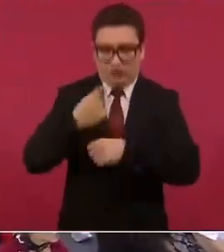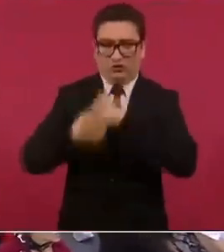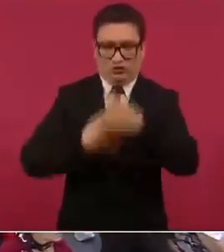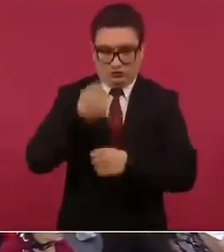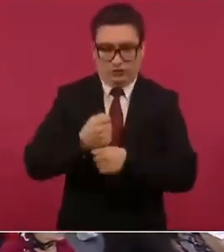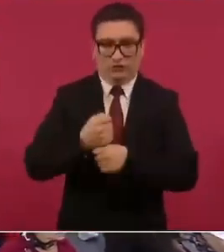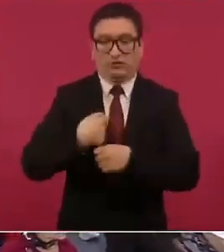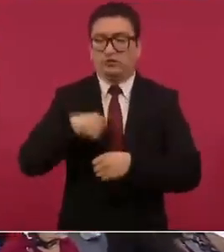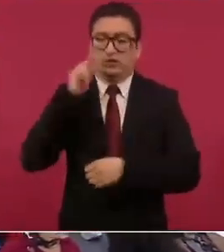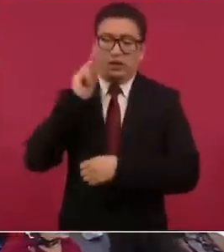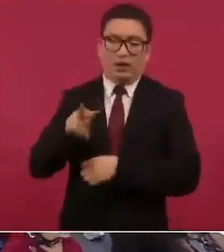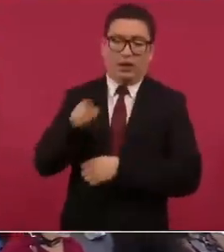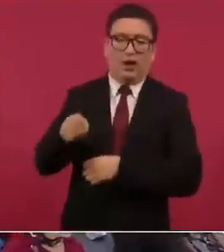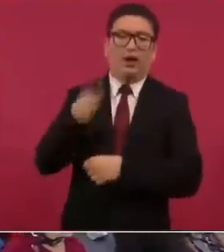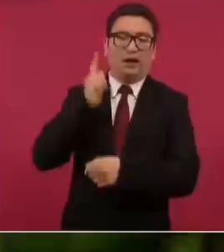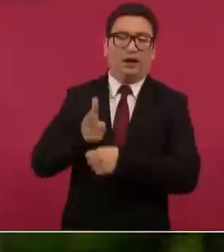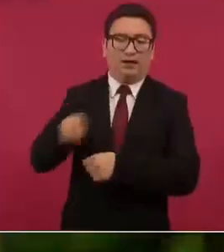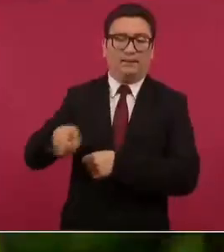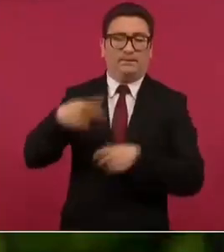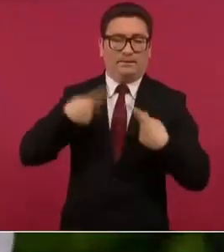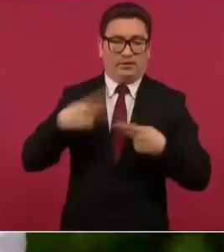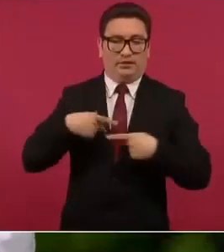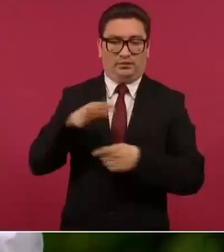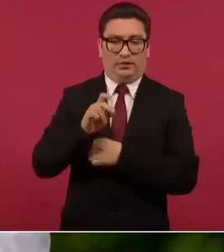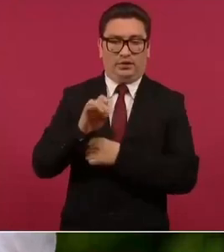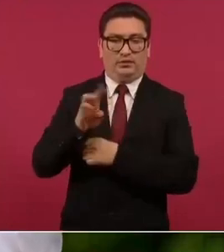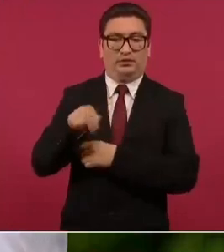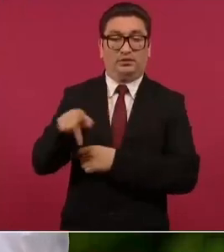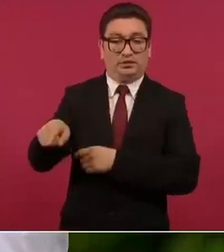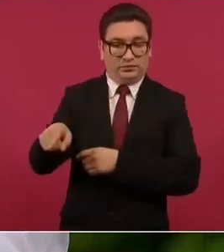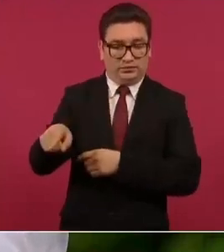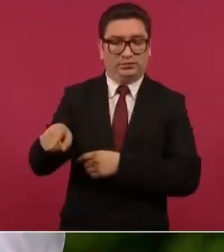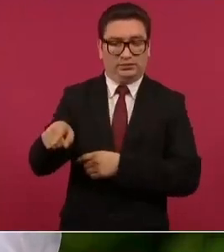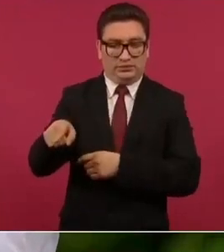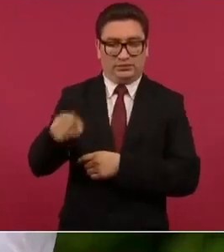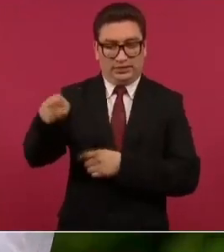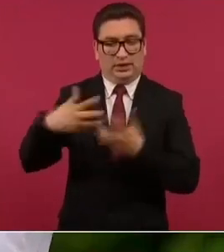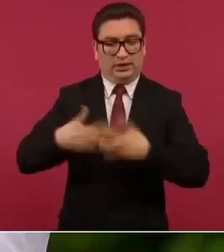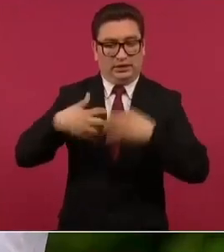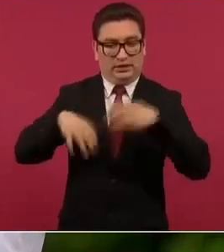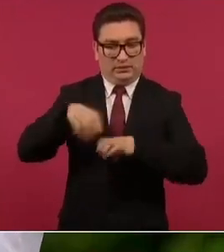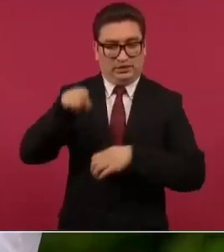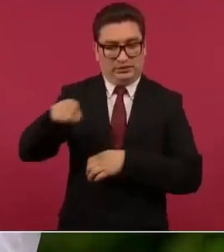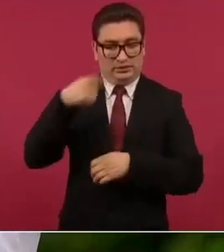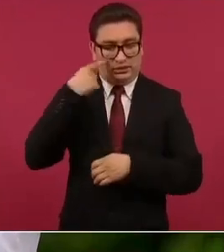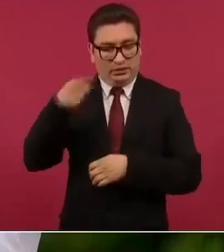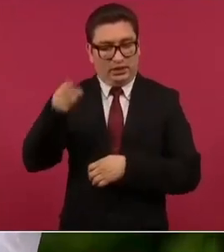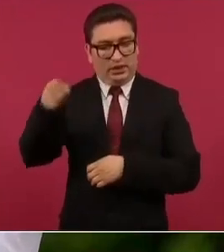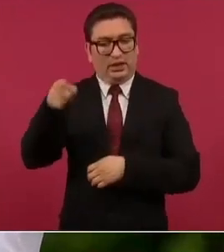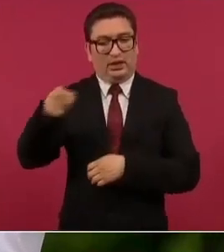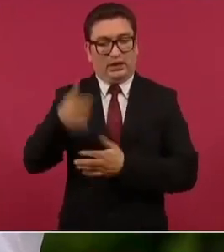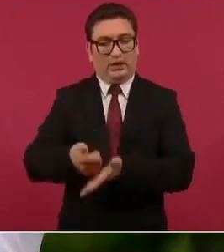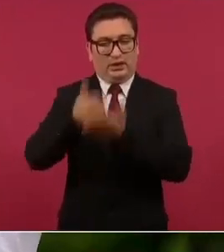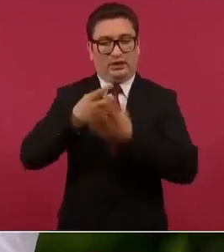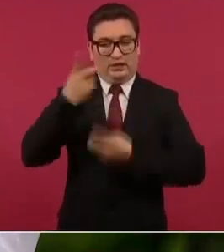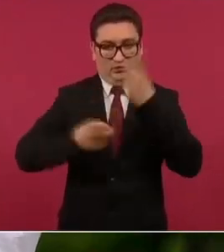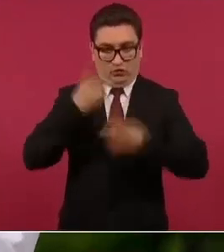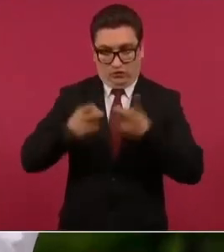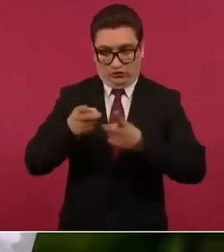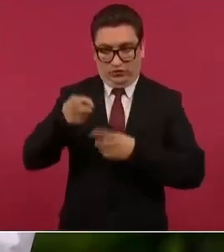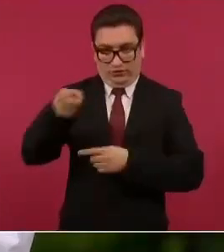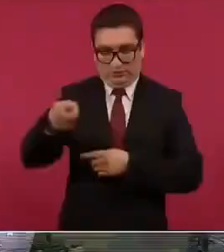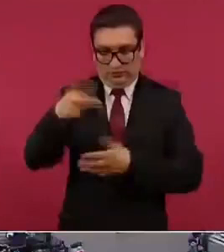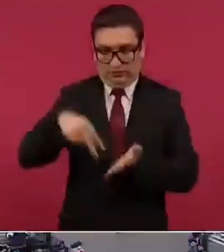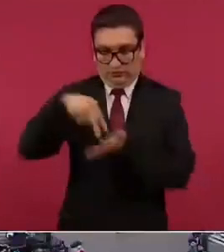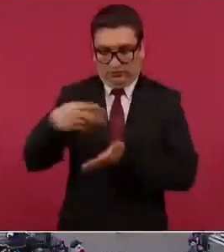estoy viendo una persona bremer un empresario que ayuda al deporte te paras